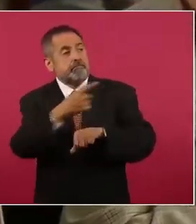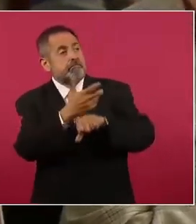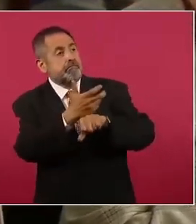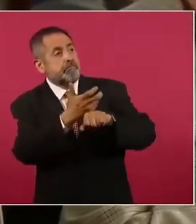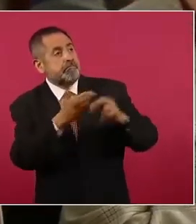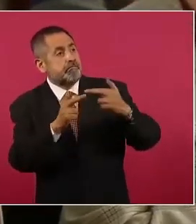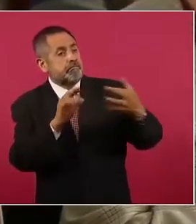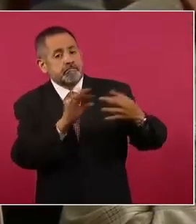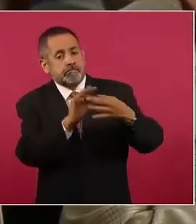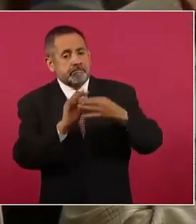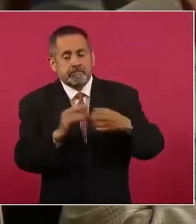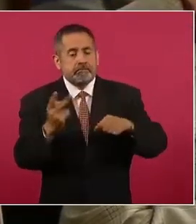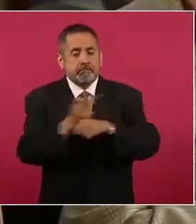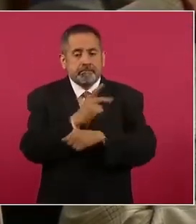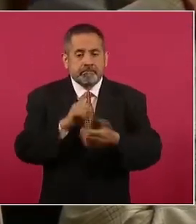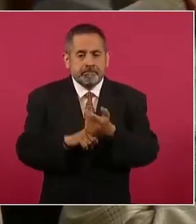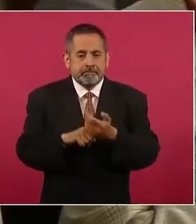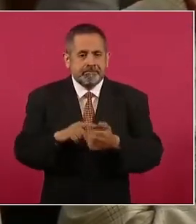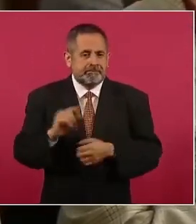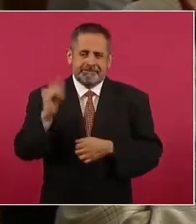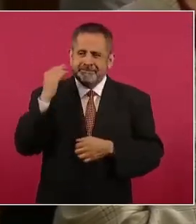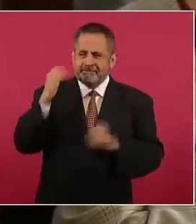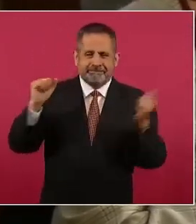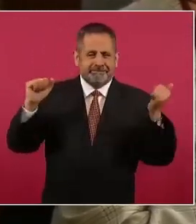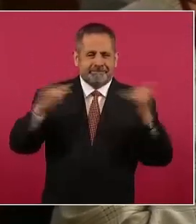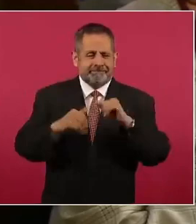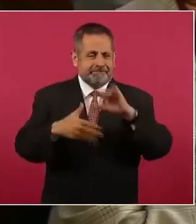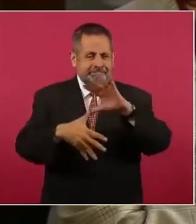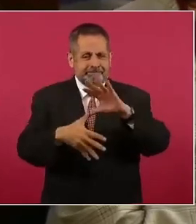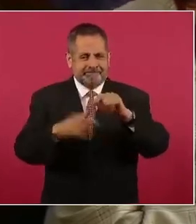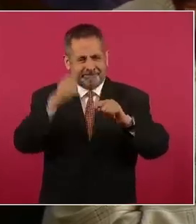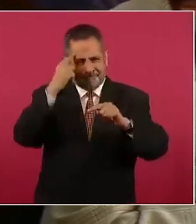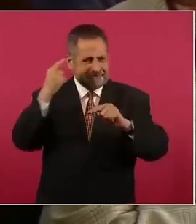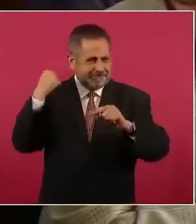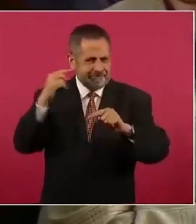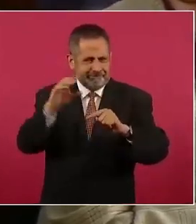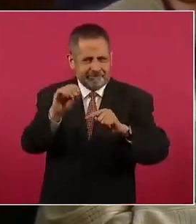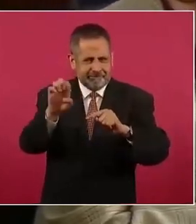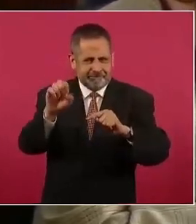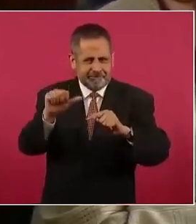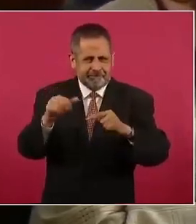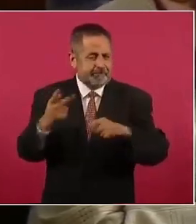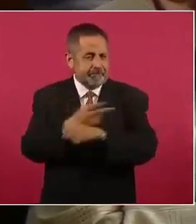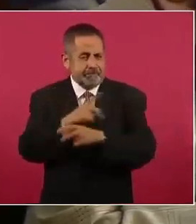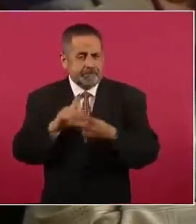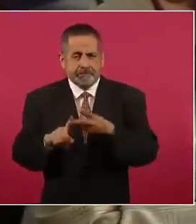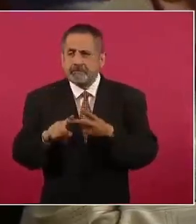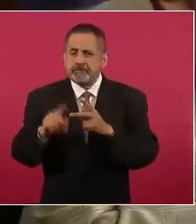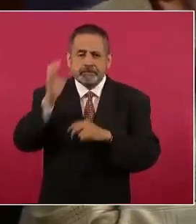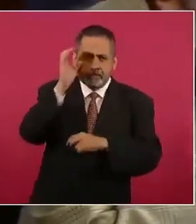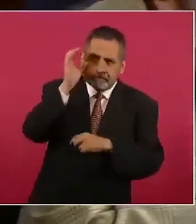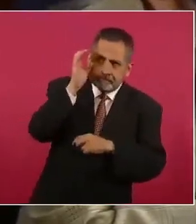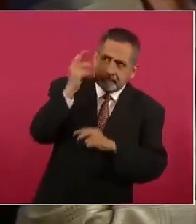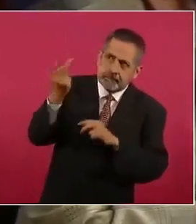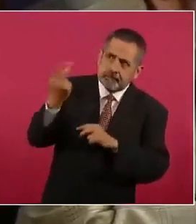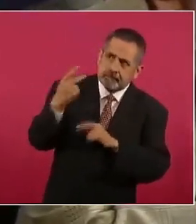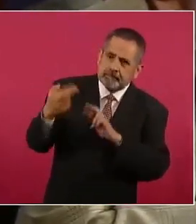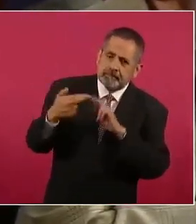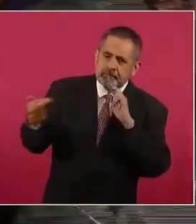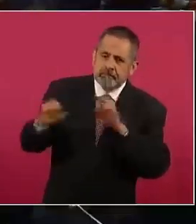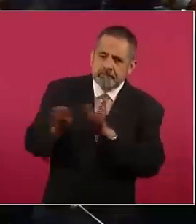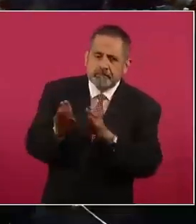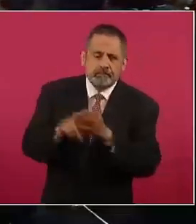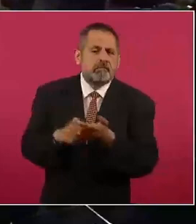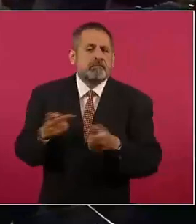sobre todo considerando lo que pasó recientemente en la Cumbre de las Américas, y cómo queda también China dentro de toda esta ecuación que se está